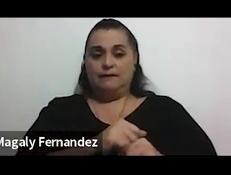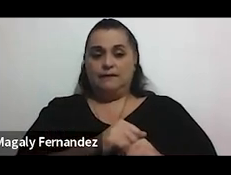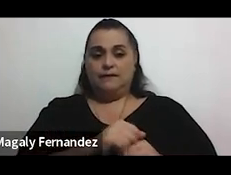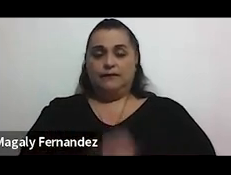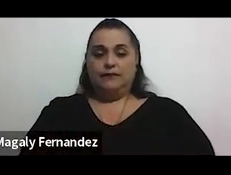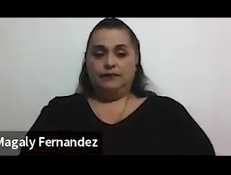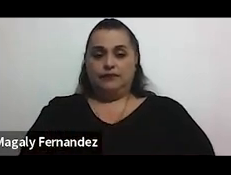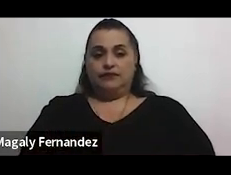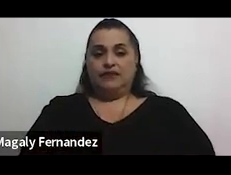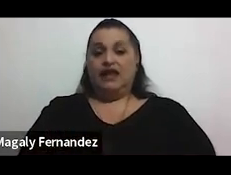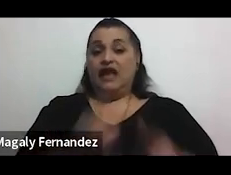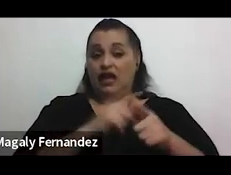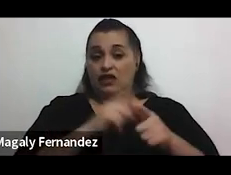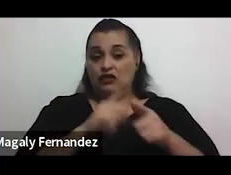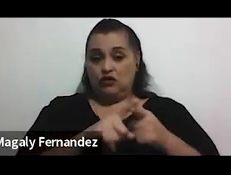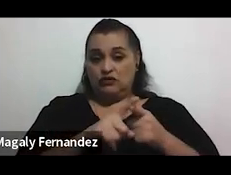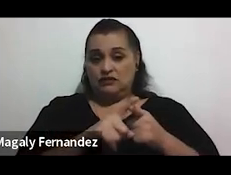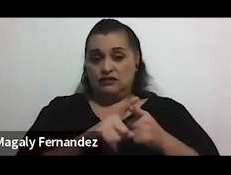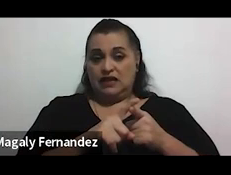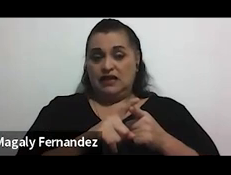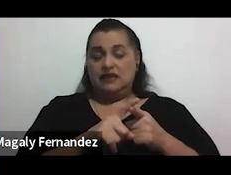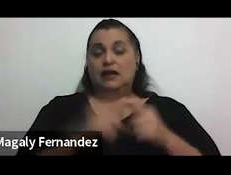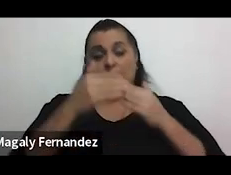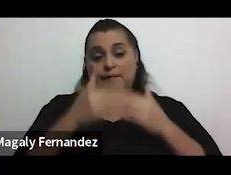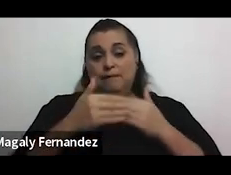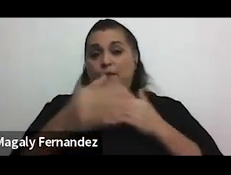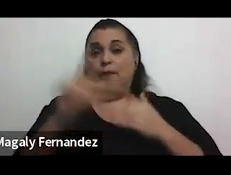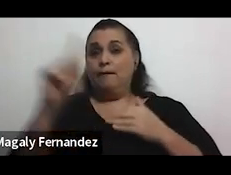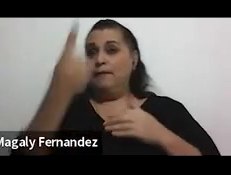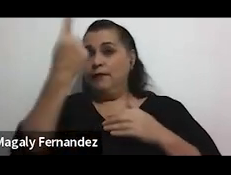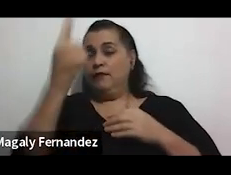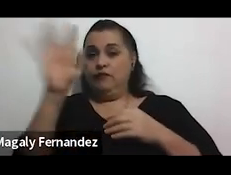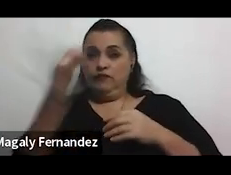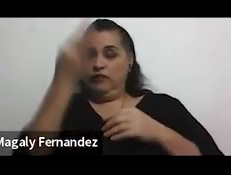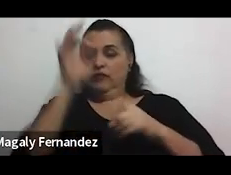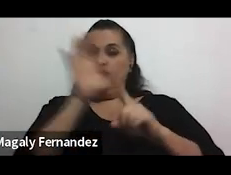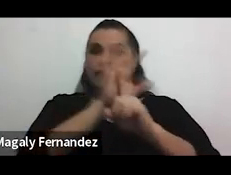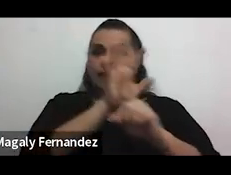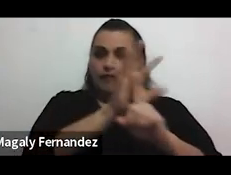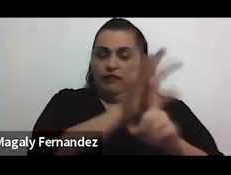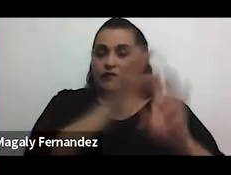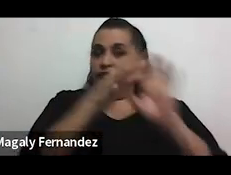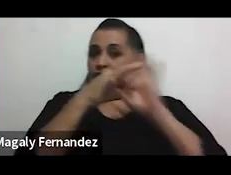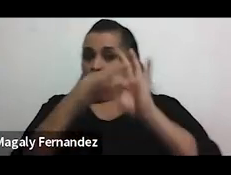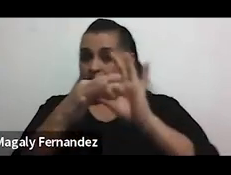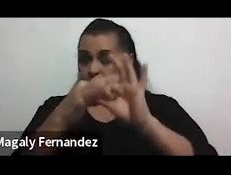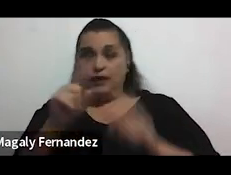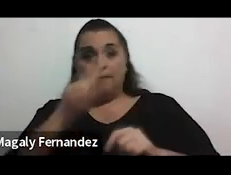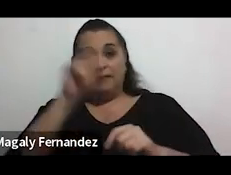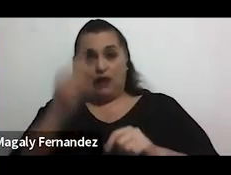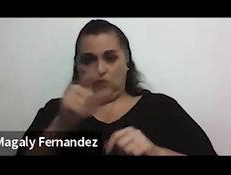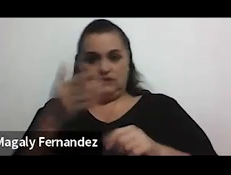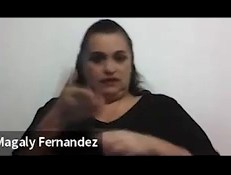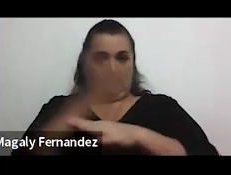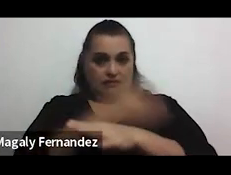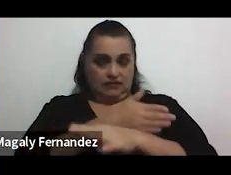Entonces, partimos de una primera forma de acoso que es la que correspondía a las preguntas que les hacían